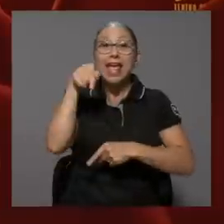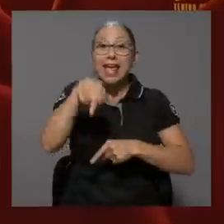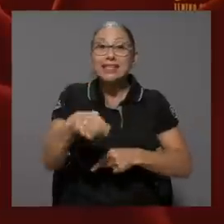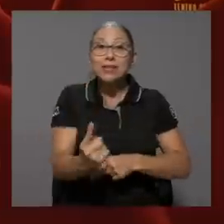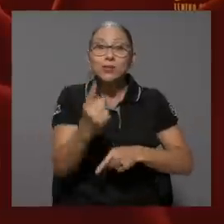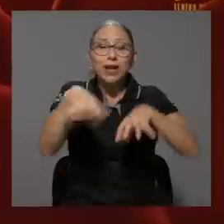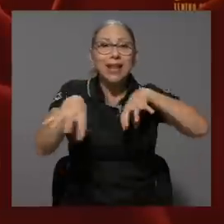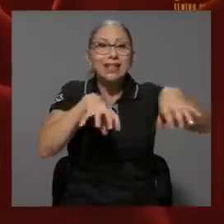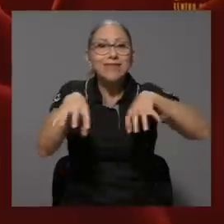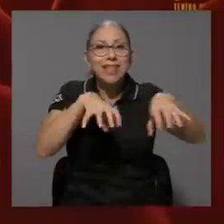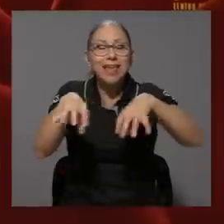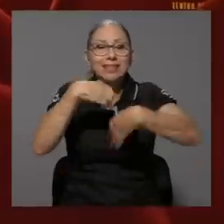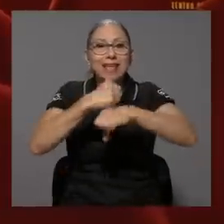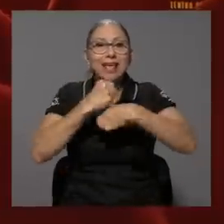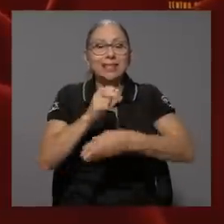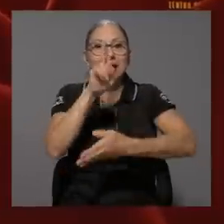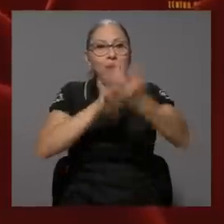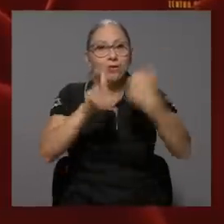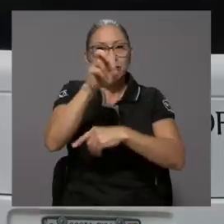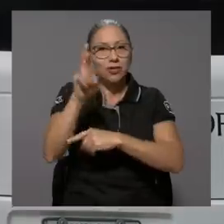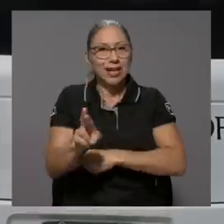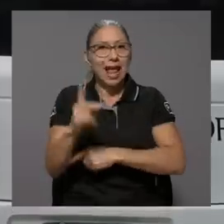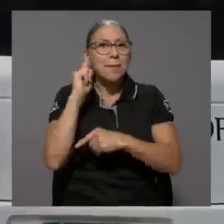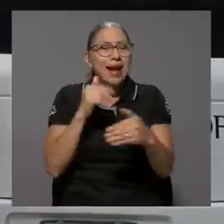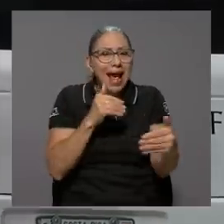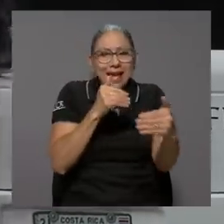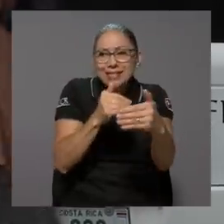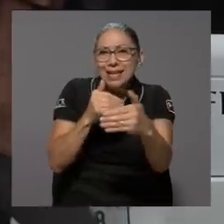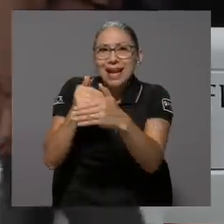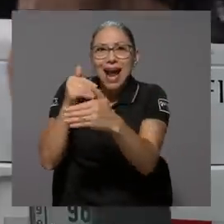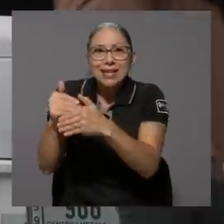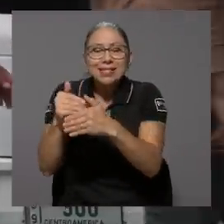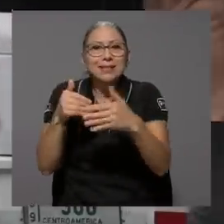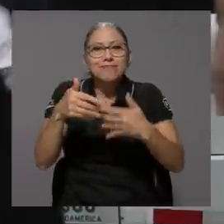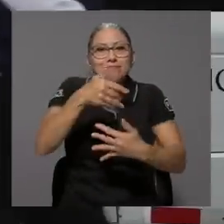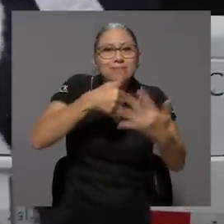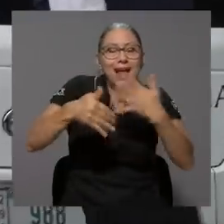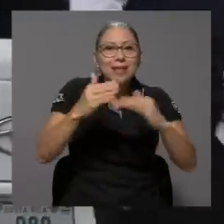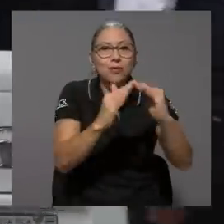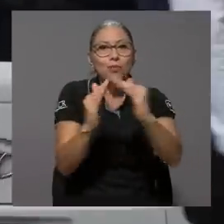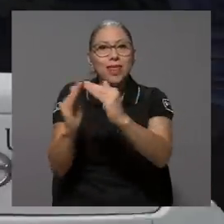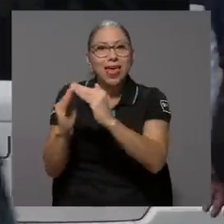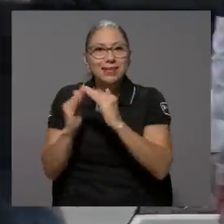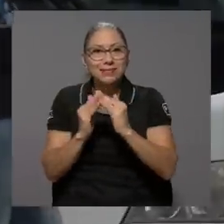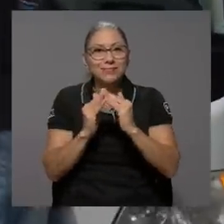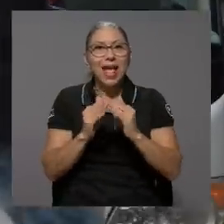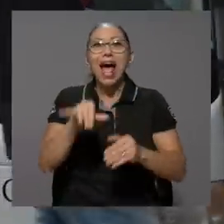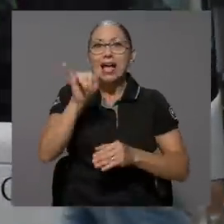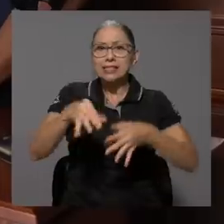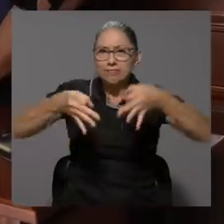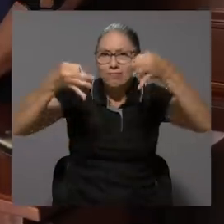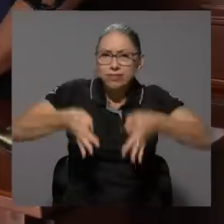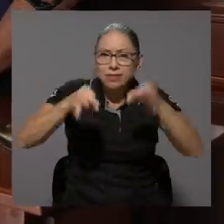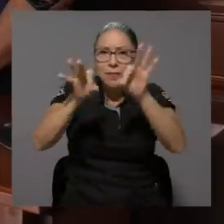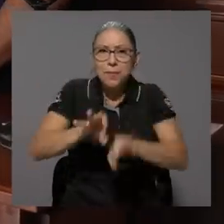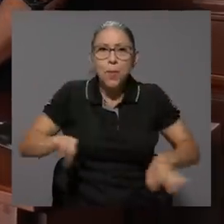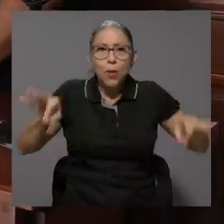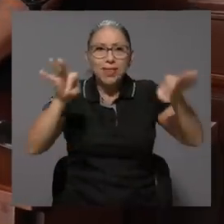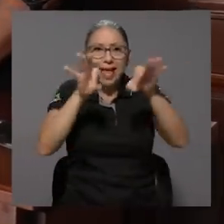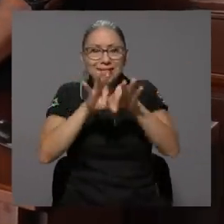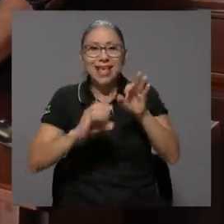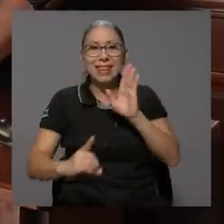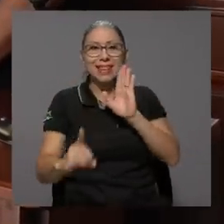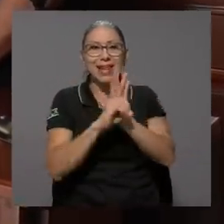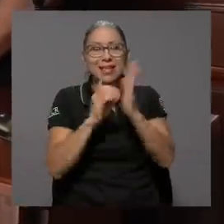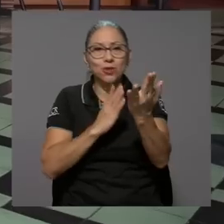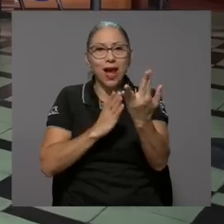Esta es una de las actividades y acciones que realiza la UCR para acercarse a las comunidades. Además, así se reafirma la importancia